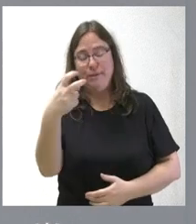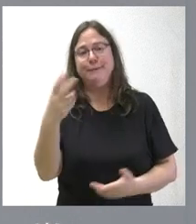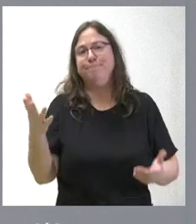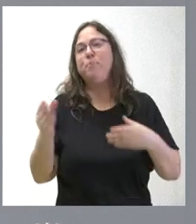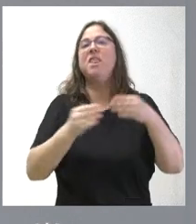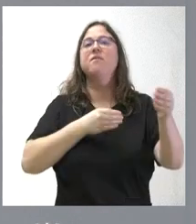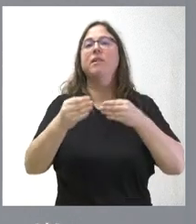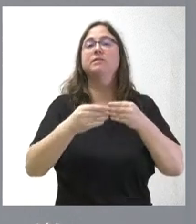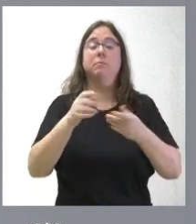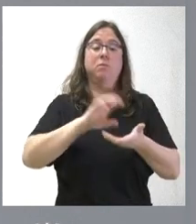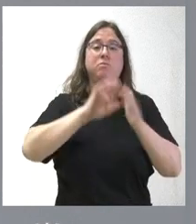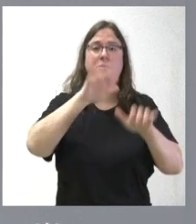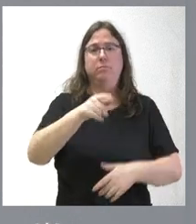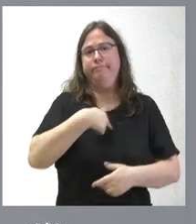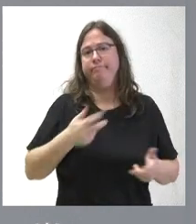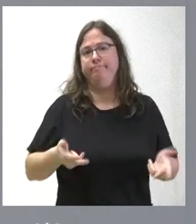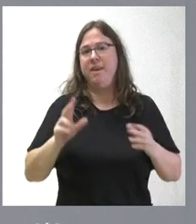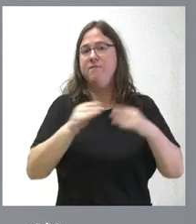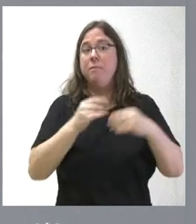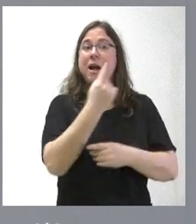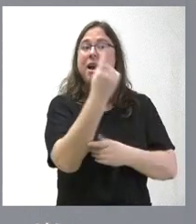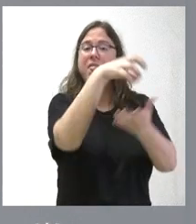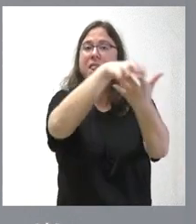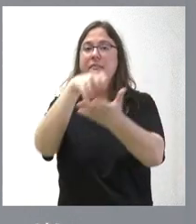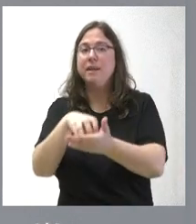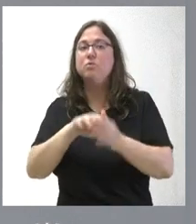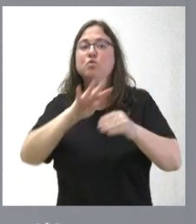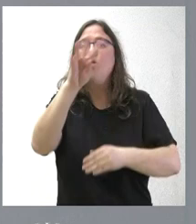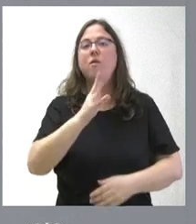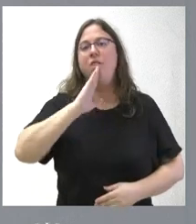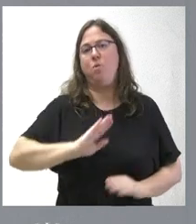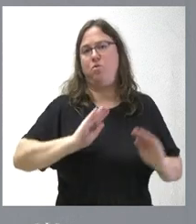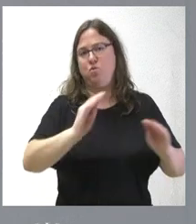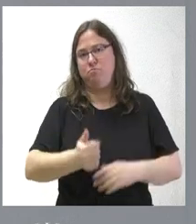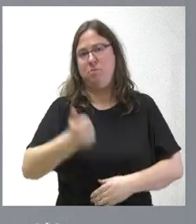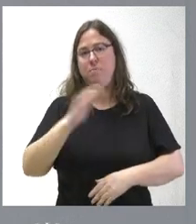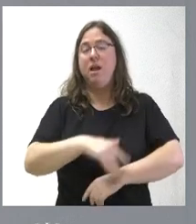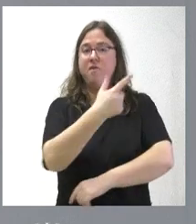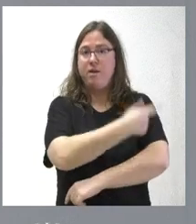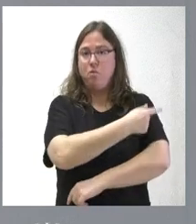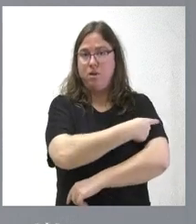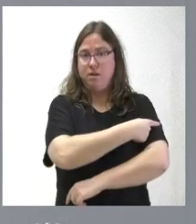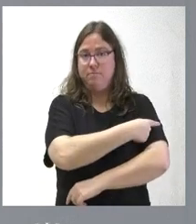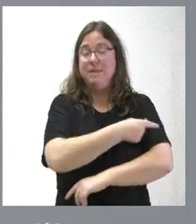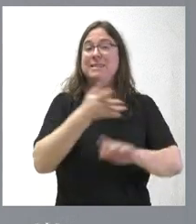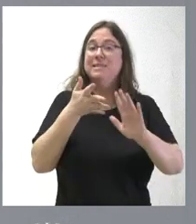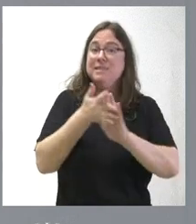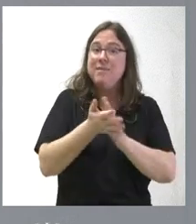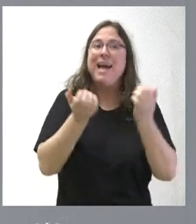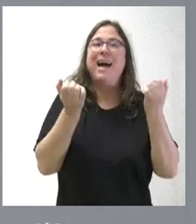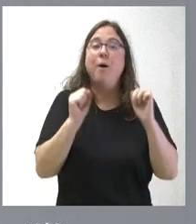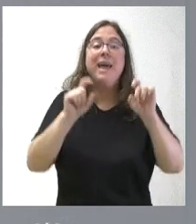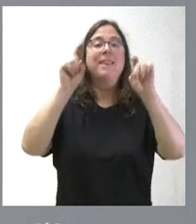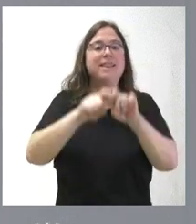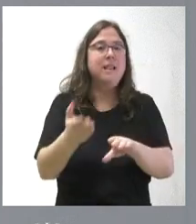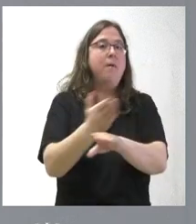desde la Junta de Castilla y León para que cada centro de salud pueda establecer el horario más adecuado para estas vacunaciones. Por tanto, aunque no es necesaria la cita